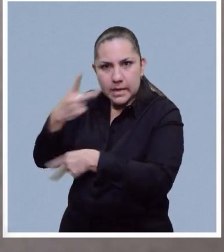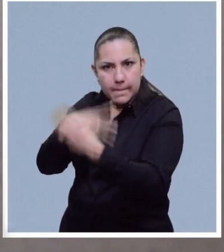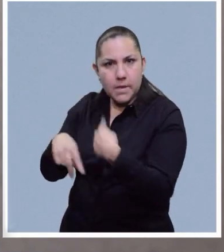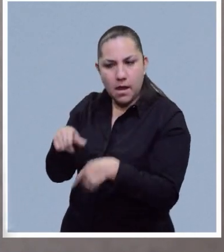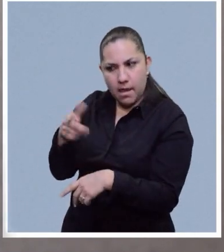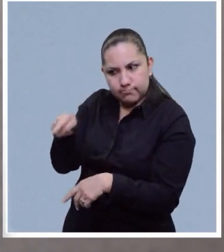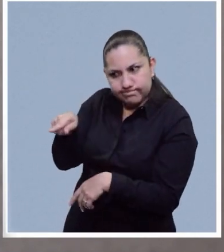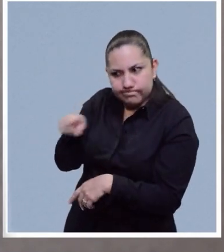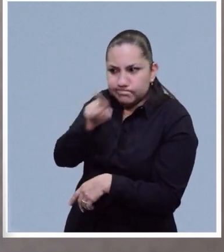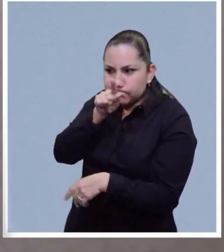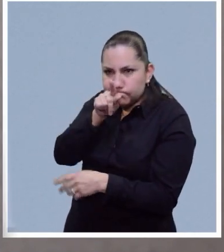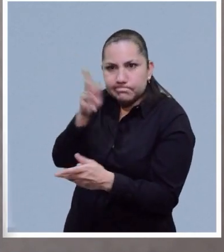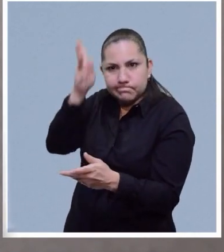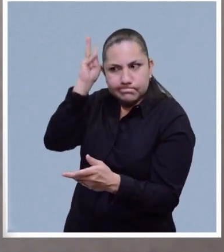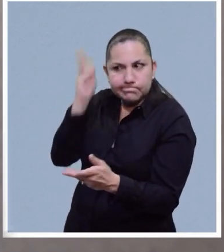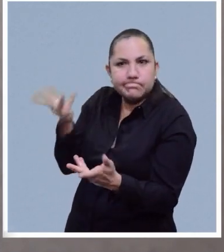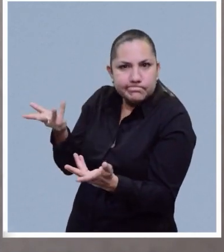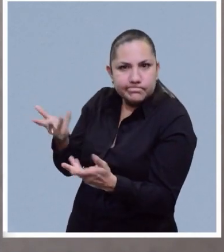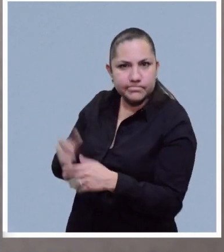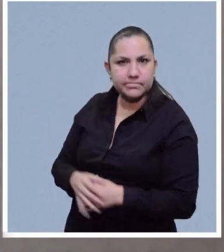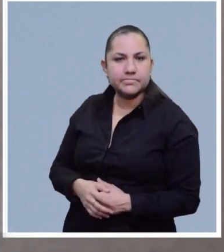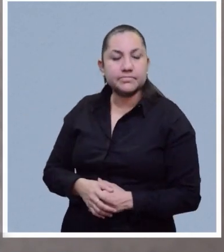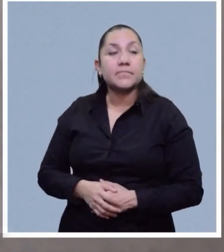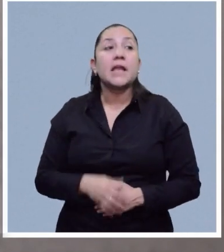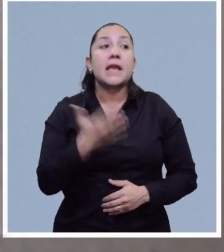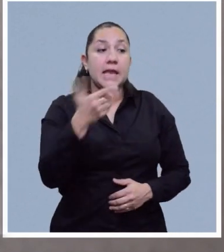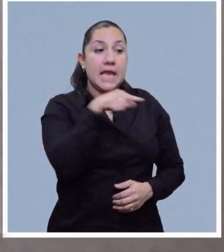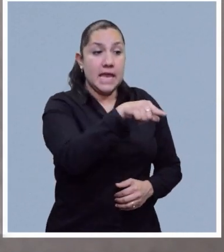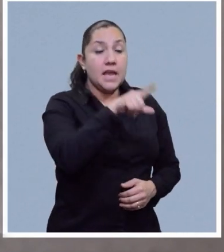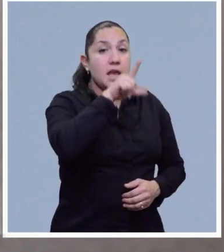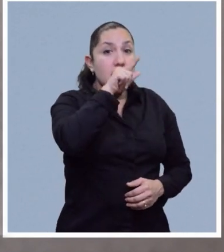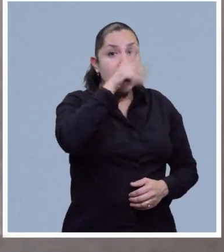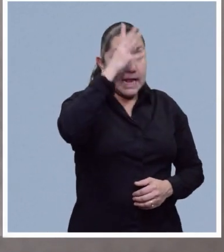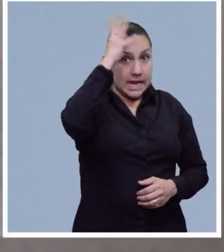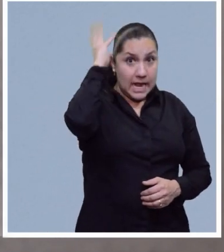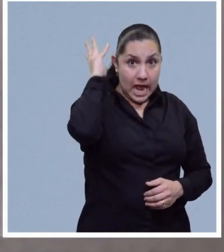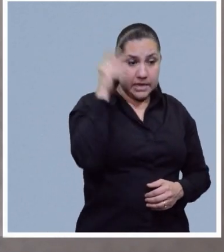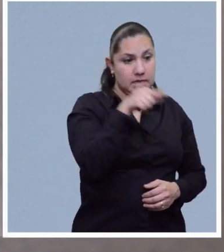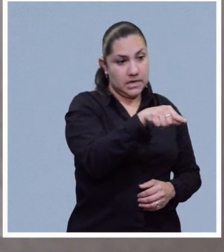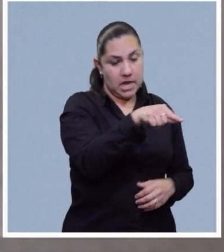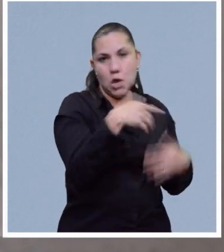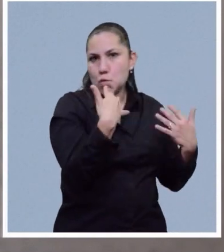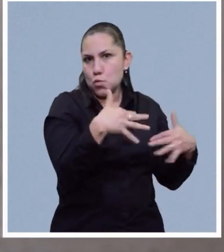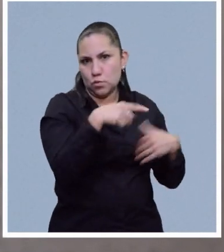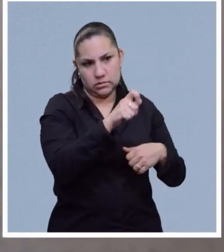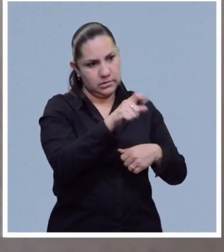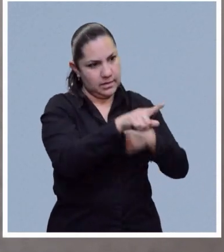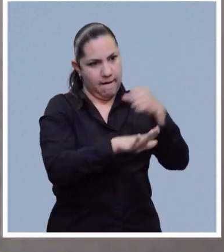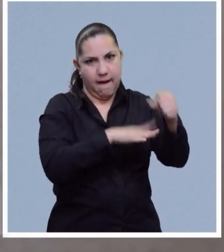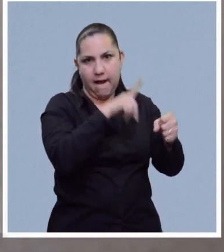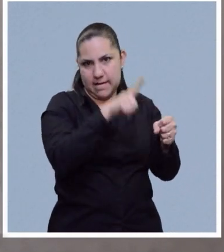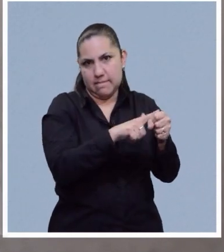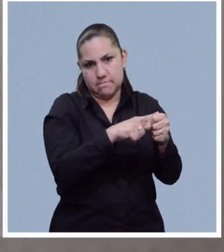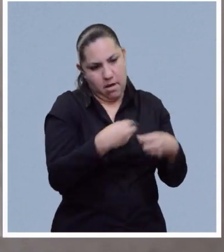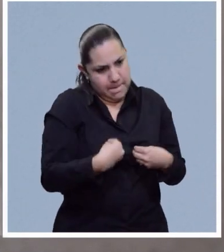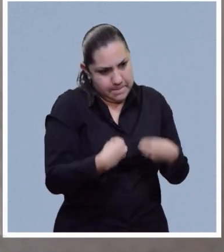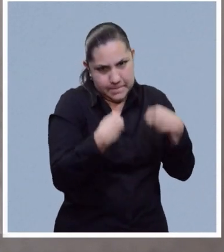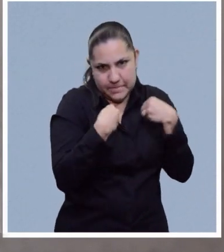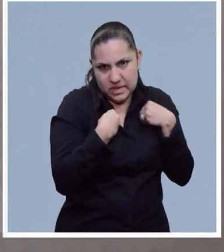hablando del huevo de gallina. Las gallinas es un ser vivo increíble, ya